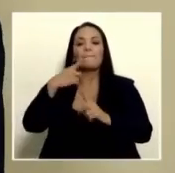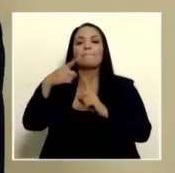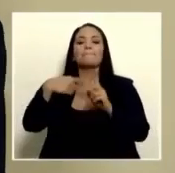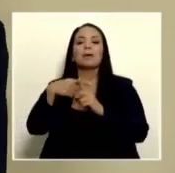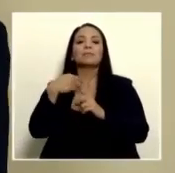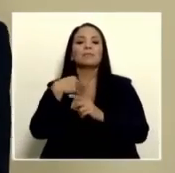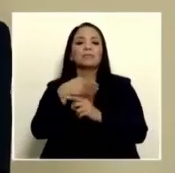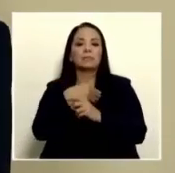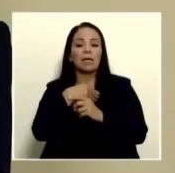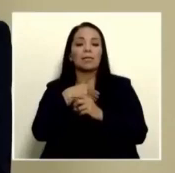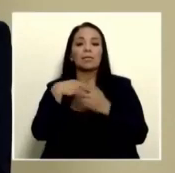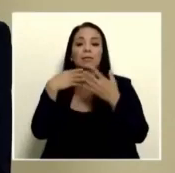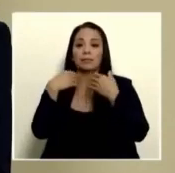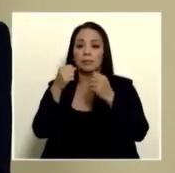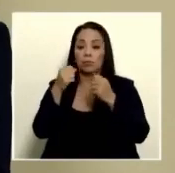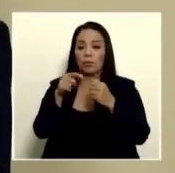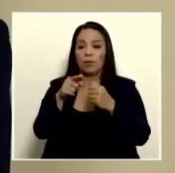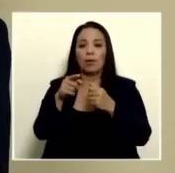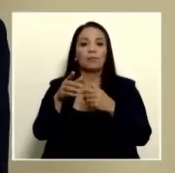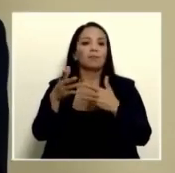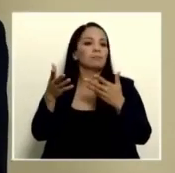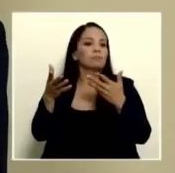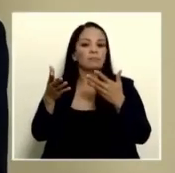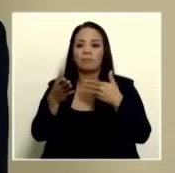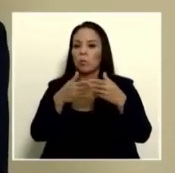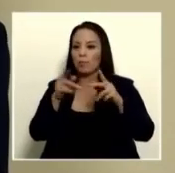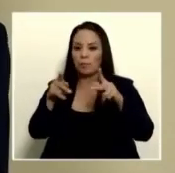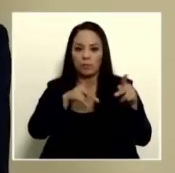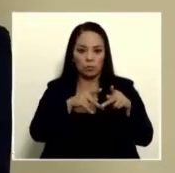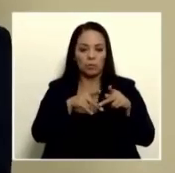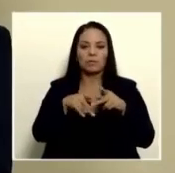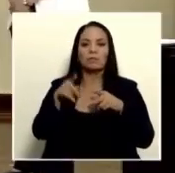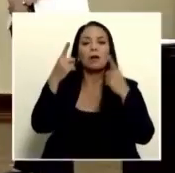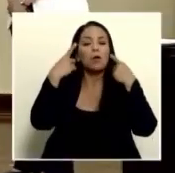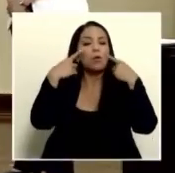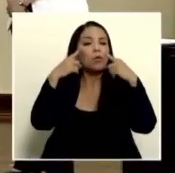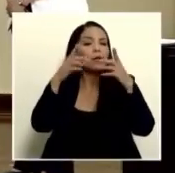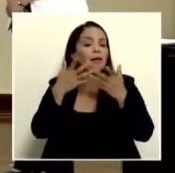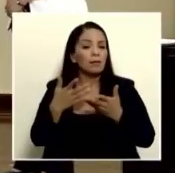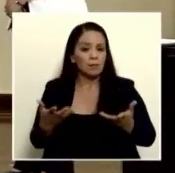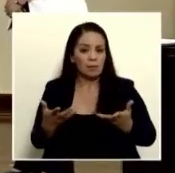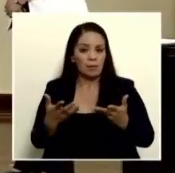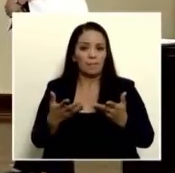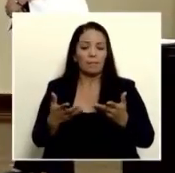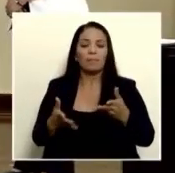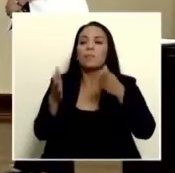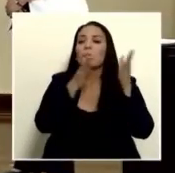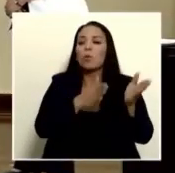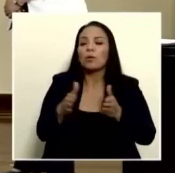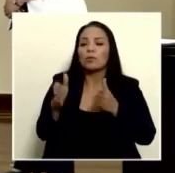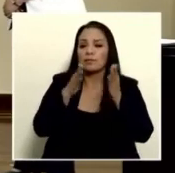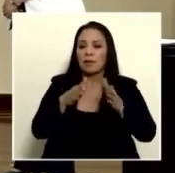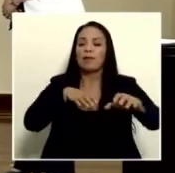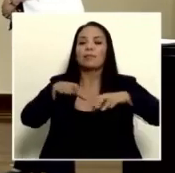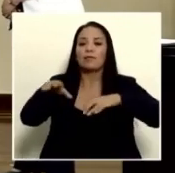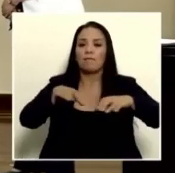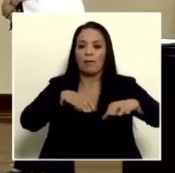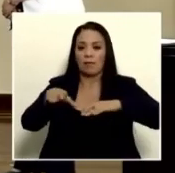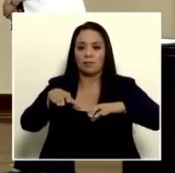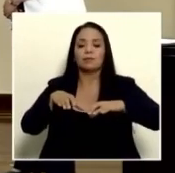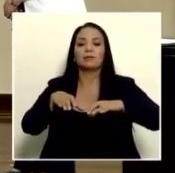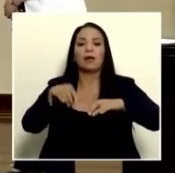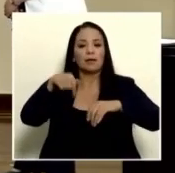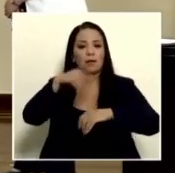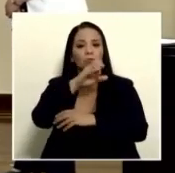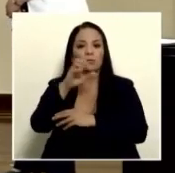y con quien tenga que hacer para facilitar la organización de eventos en Costa Rica